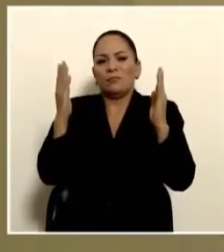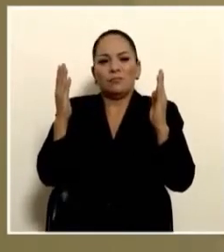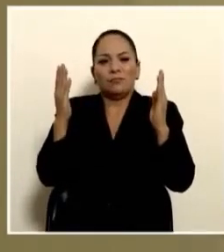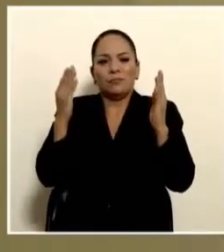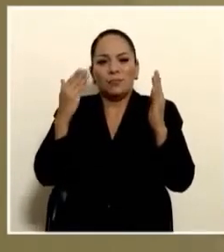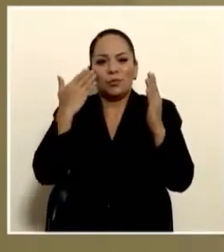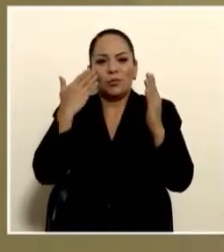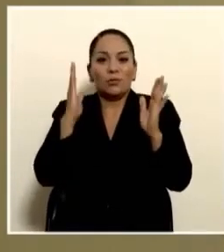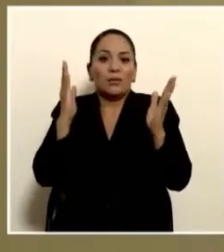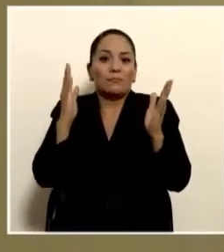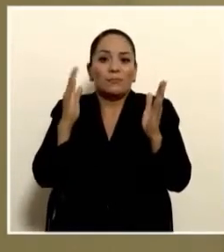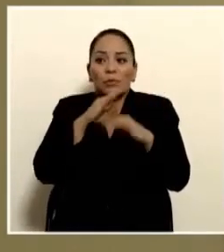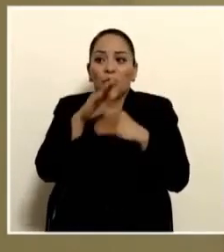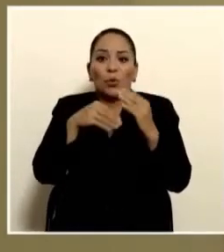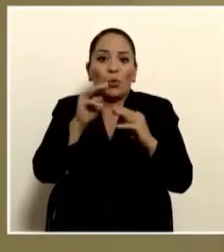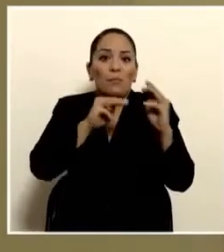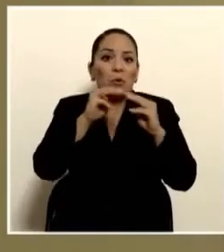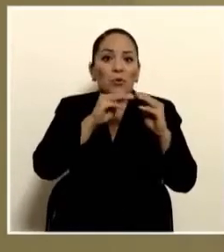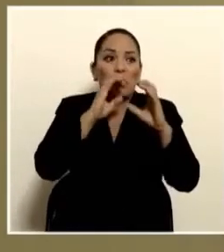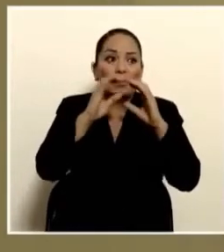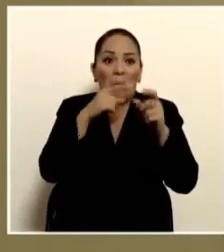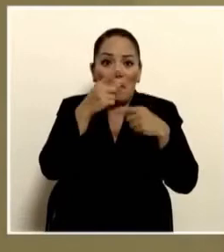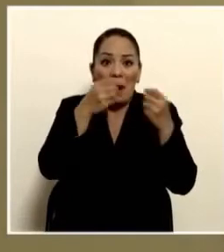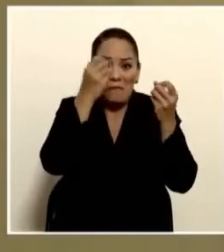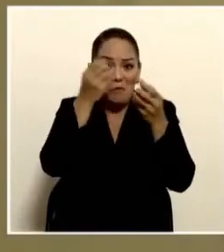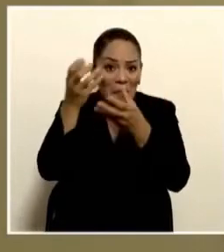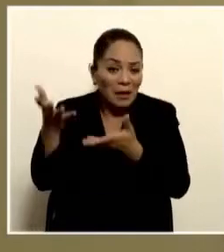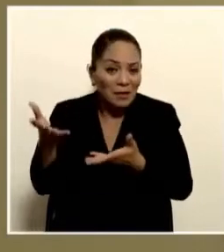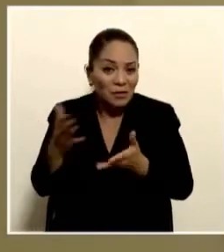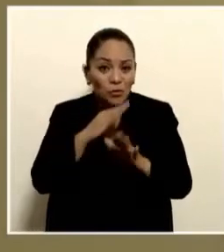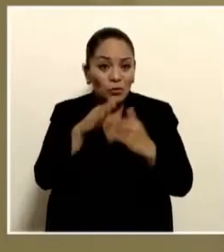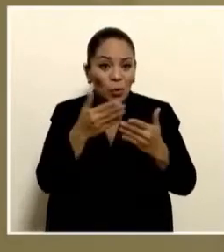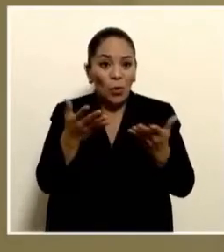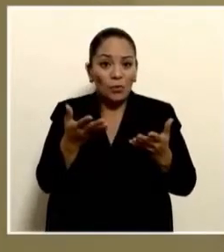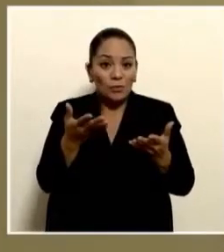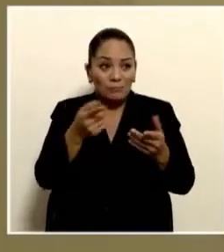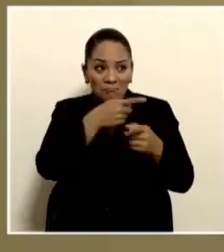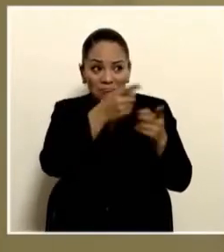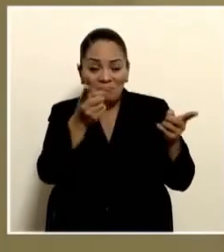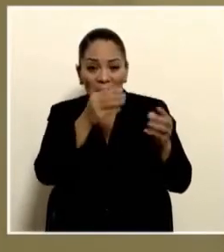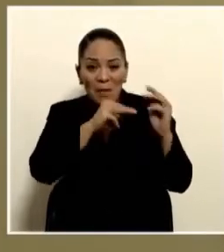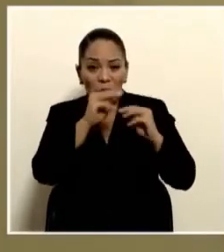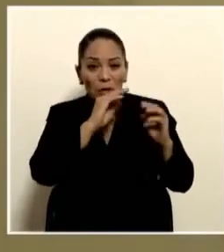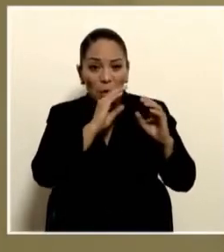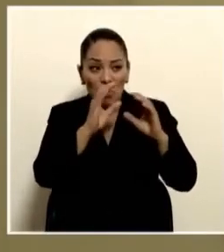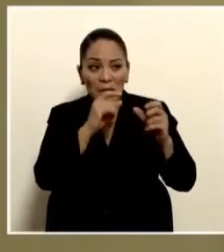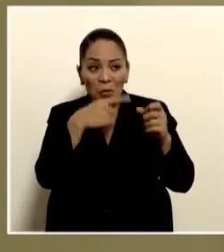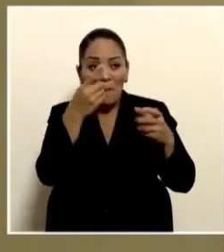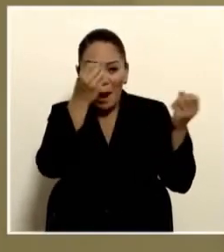reportar, hasta me pregunto si todos los medios van a reportar estos datos que yo he dado,